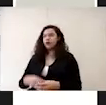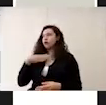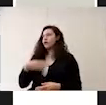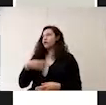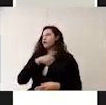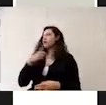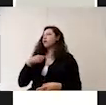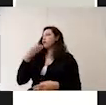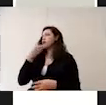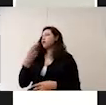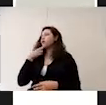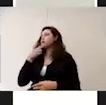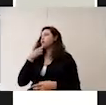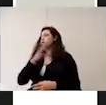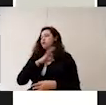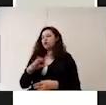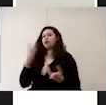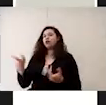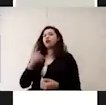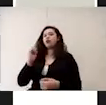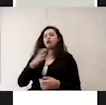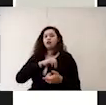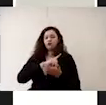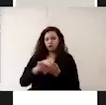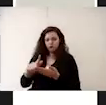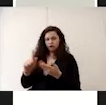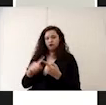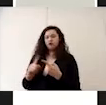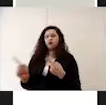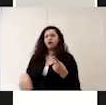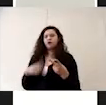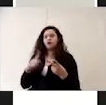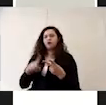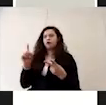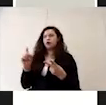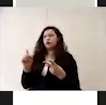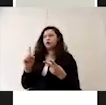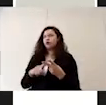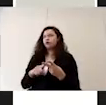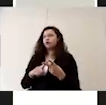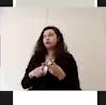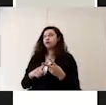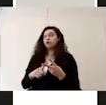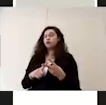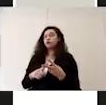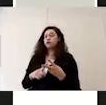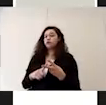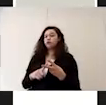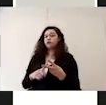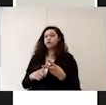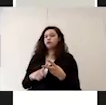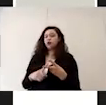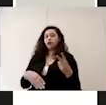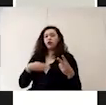en condiciones de uso es decir limpios tener agua los baños